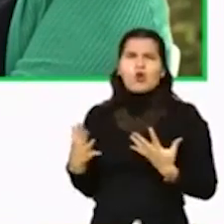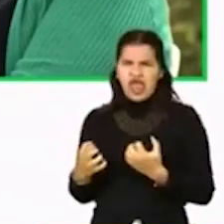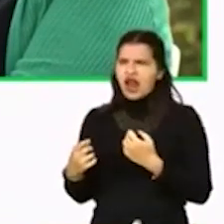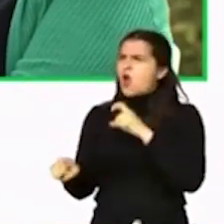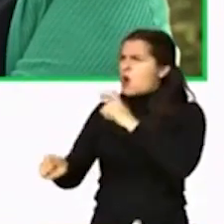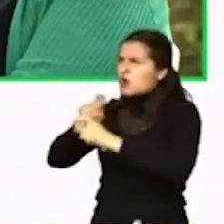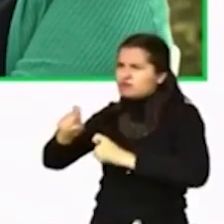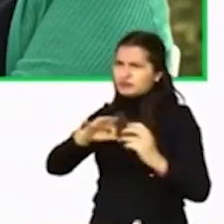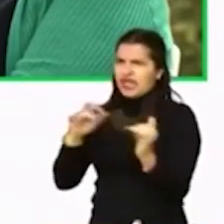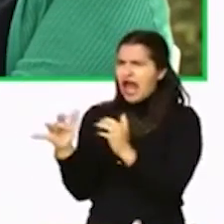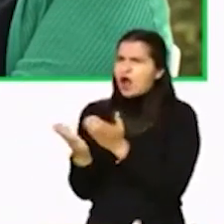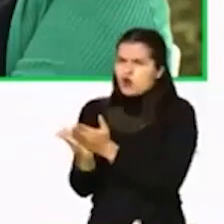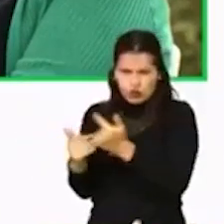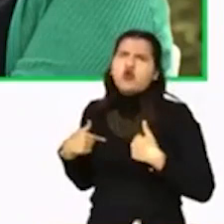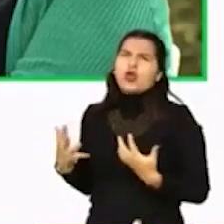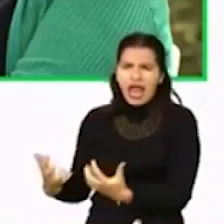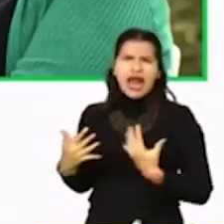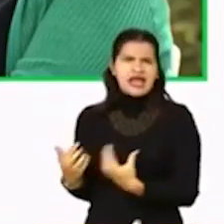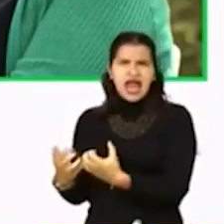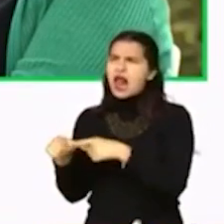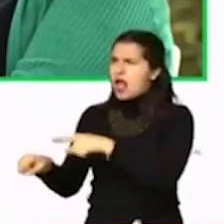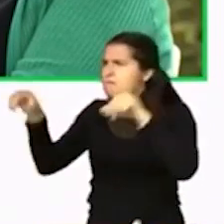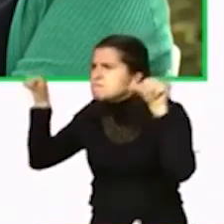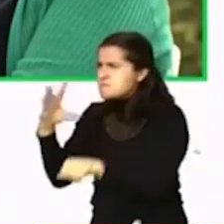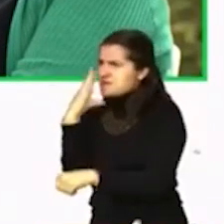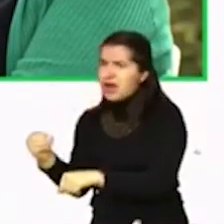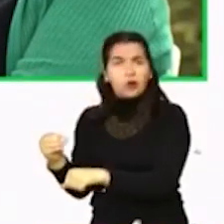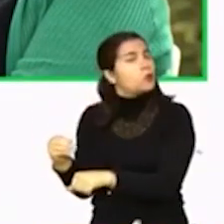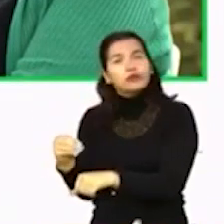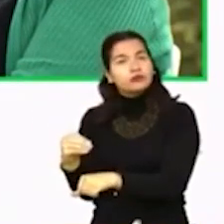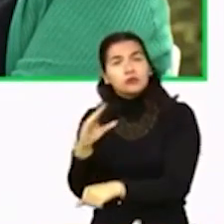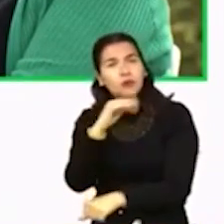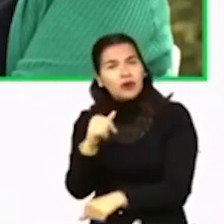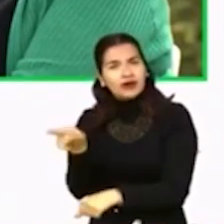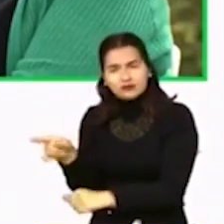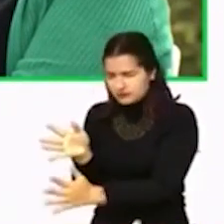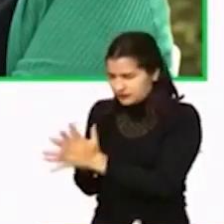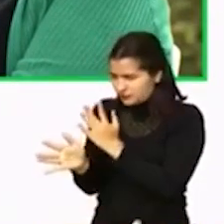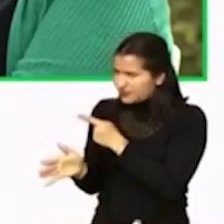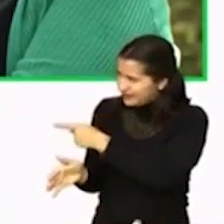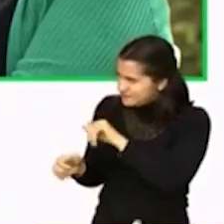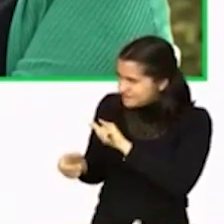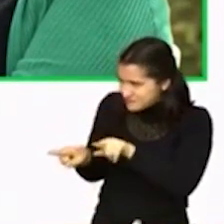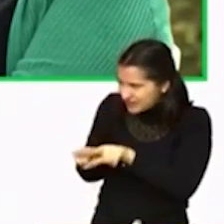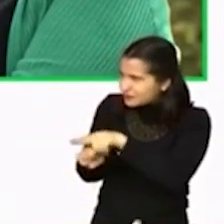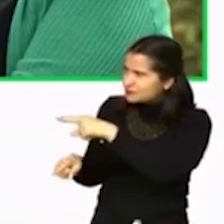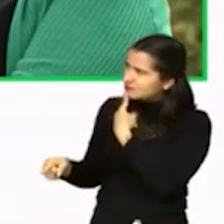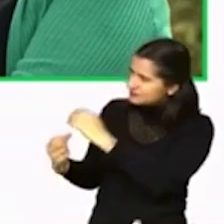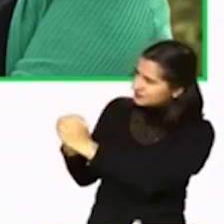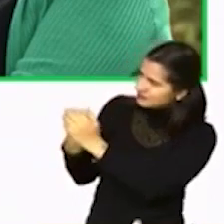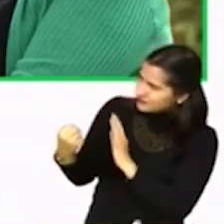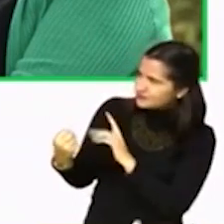Quienes quieren que siga la guerra son aquellos que, como lo dijo aquí la otra representante de las